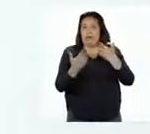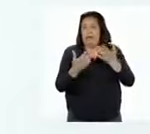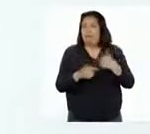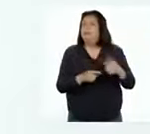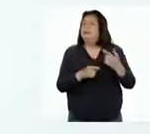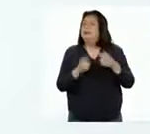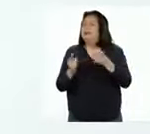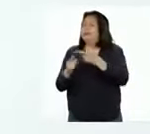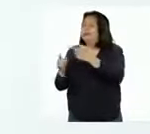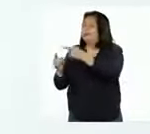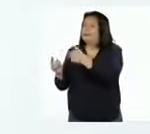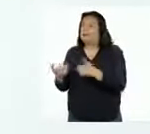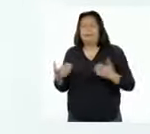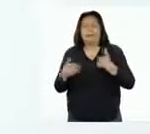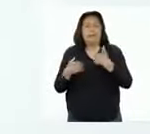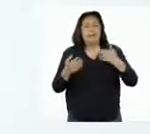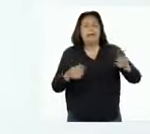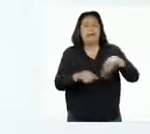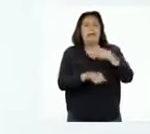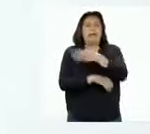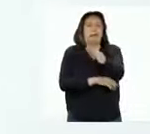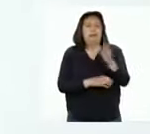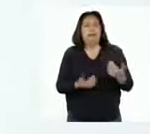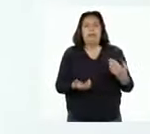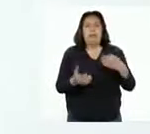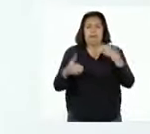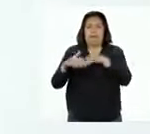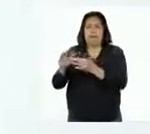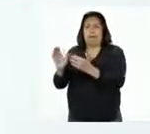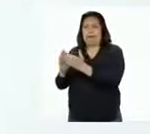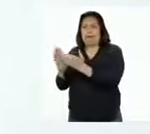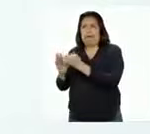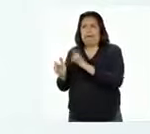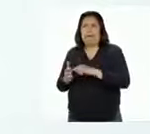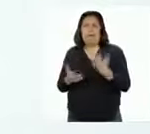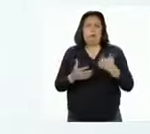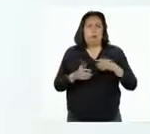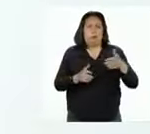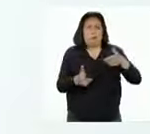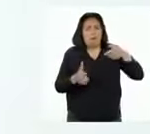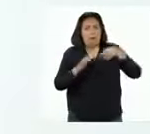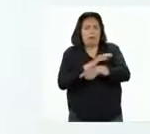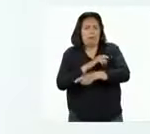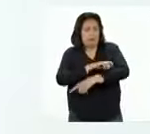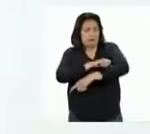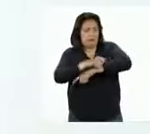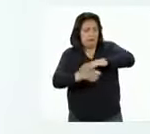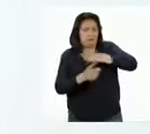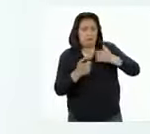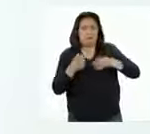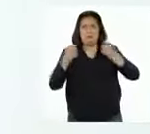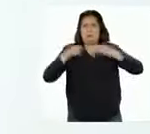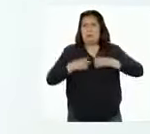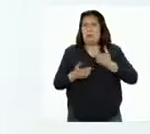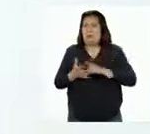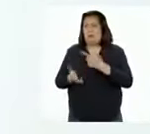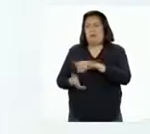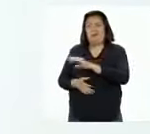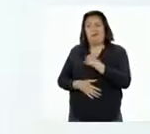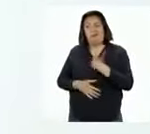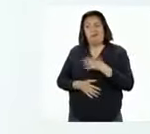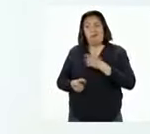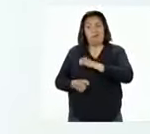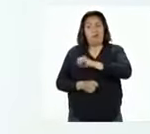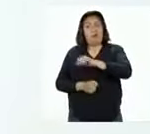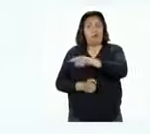sobre las especies silvestres en general y que tenerlas como mascotas, cazarlas para usar sus pieles o plumas y atentar de cualquier forma contra su bienestar